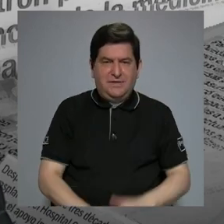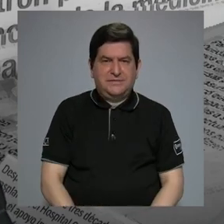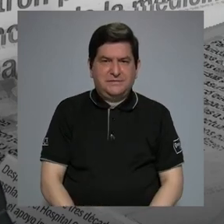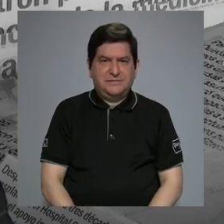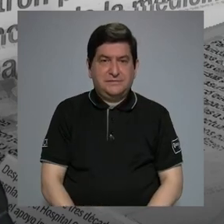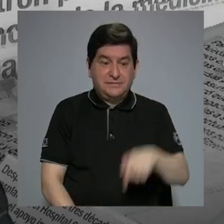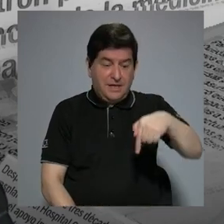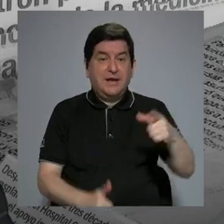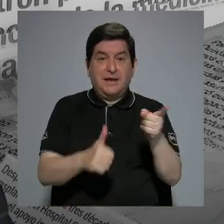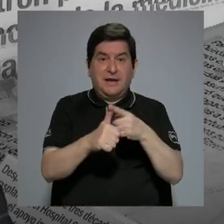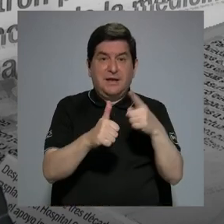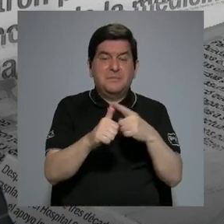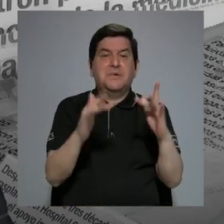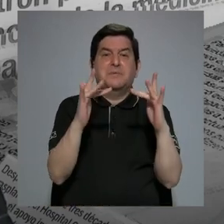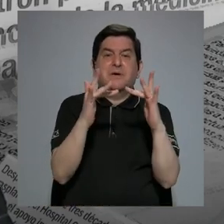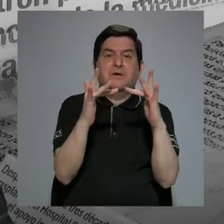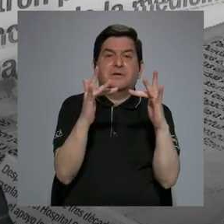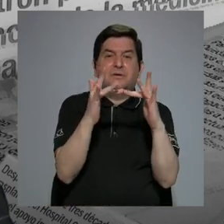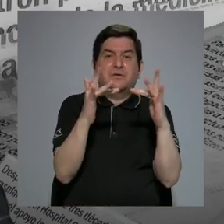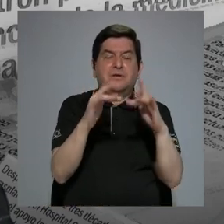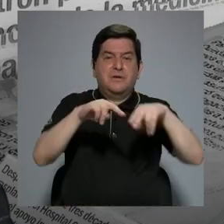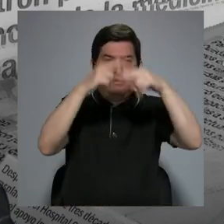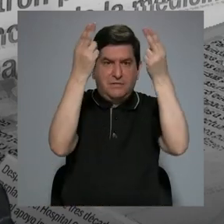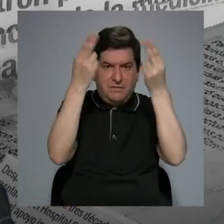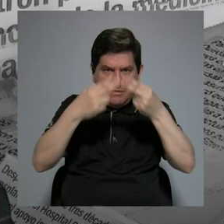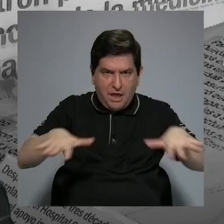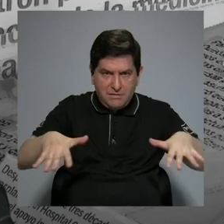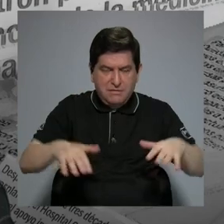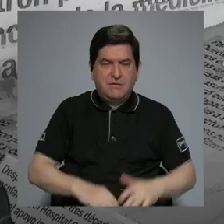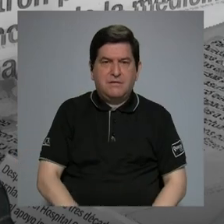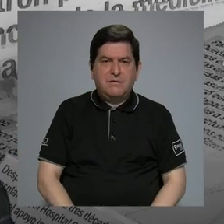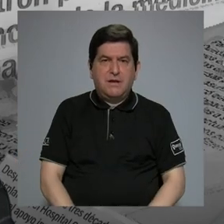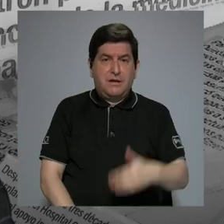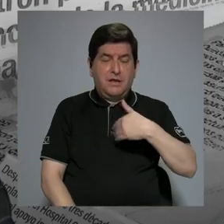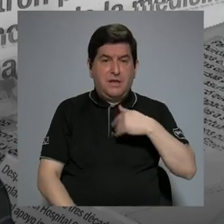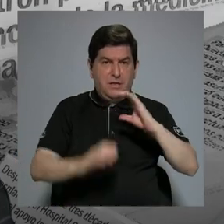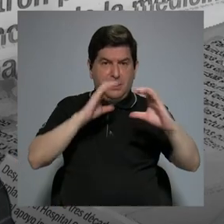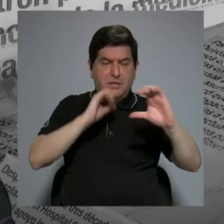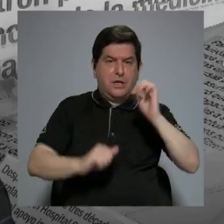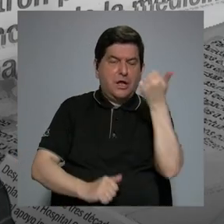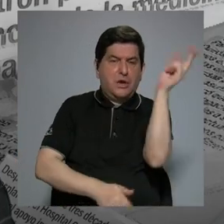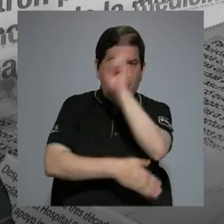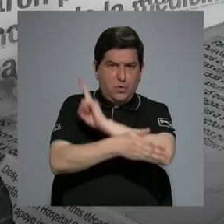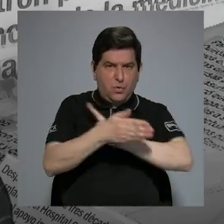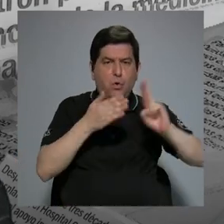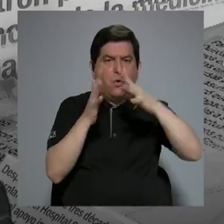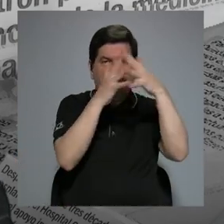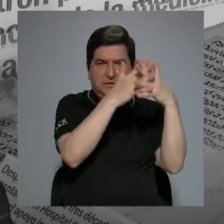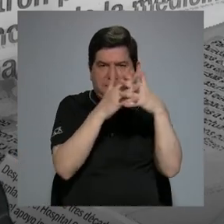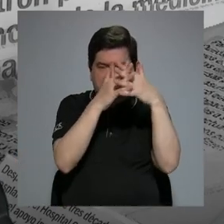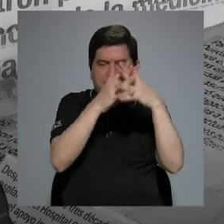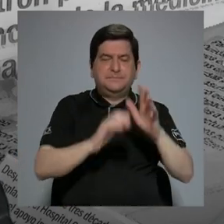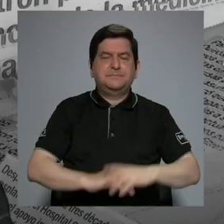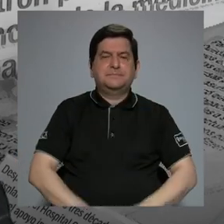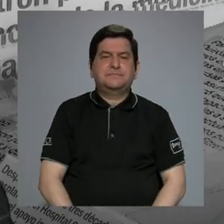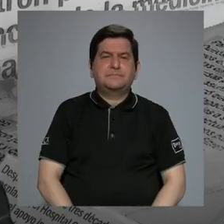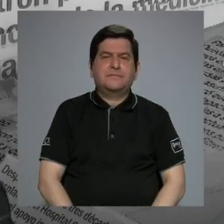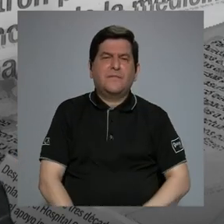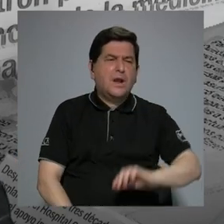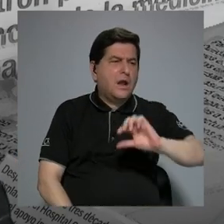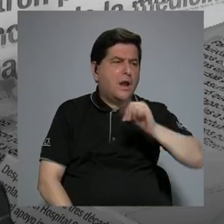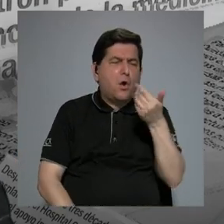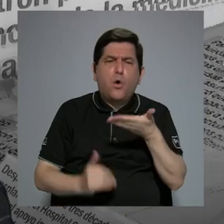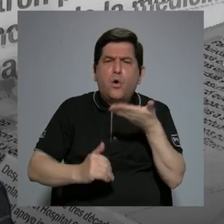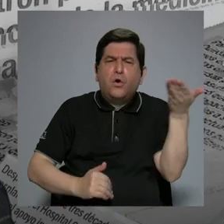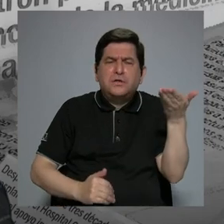donde se hizo la primera conexión de internet, y hubo comunicación con otra universidad en Estados Unidos. ¿Qué otras